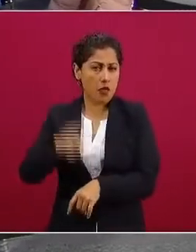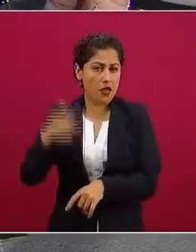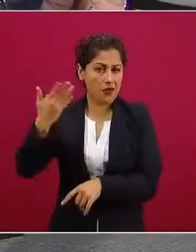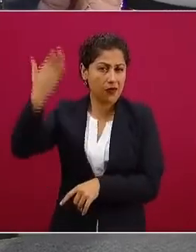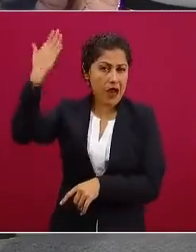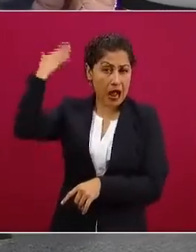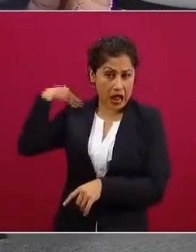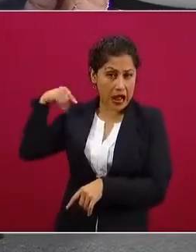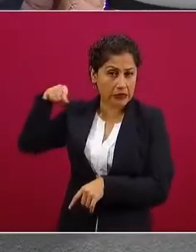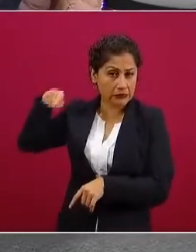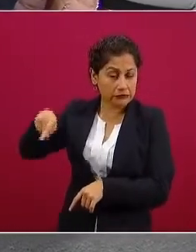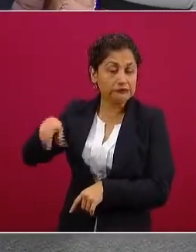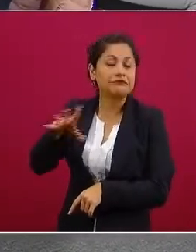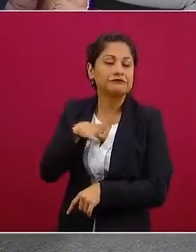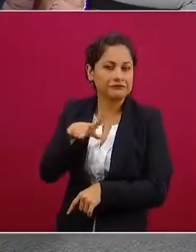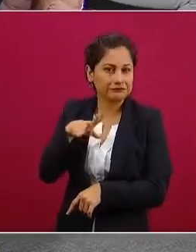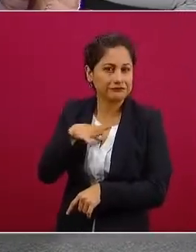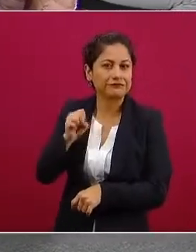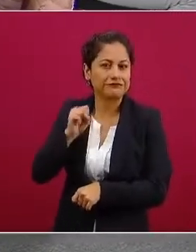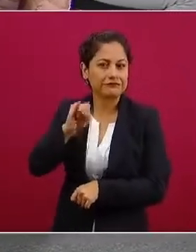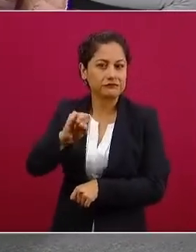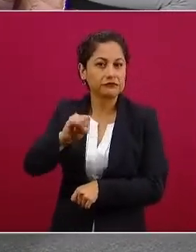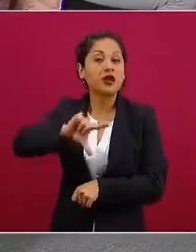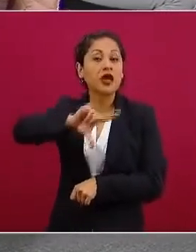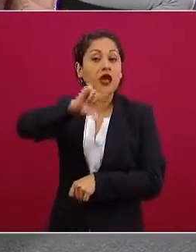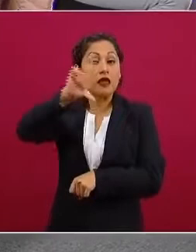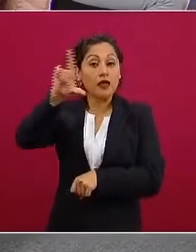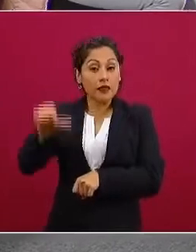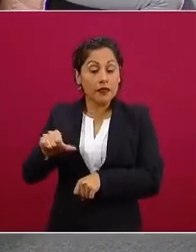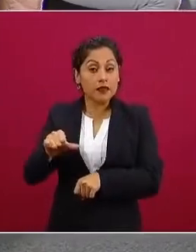luego en la revolución